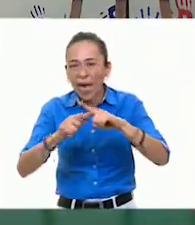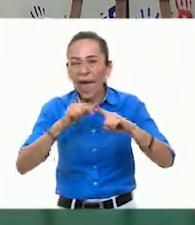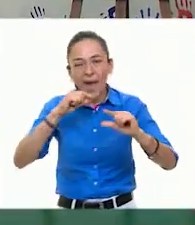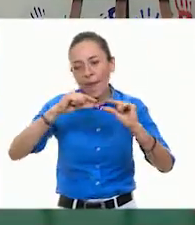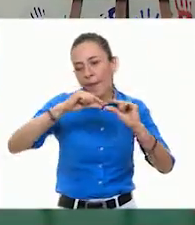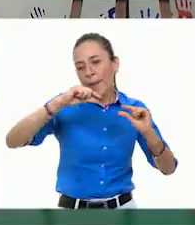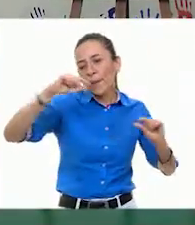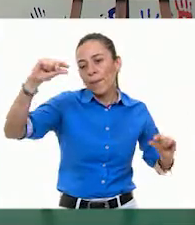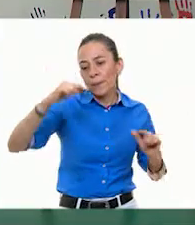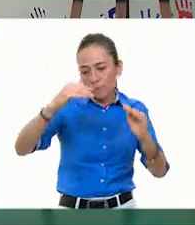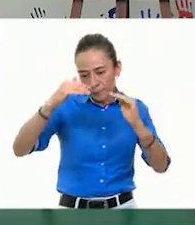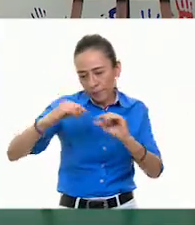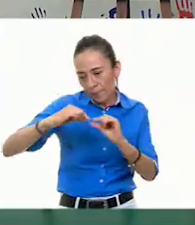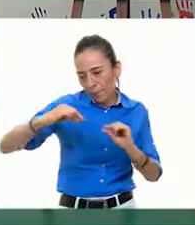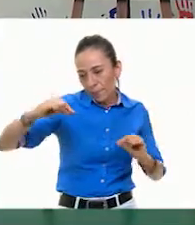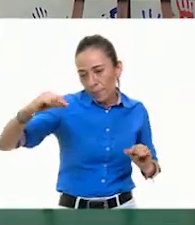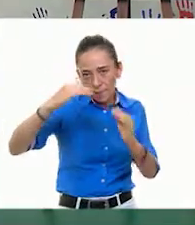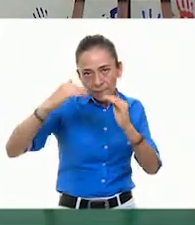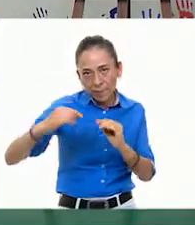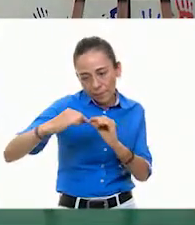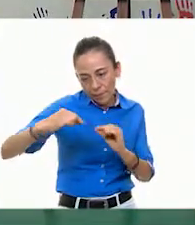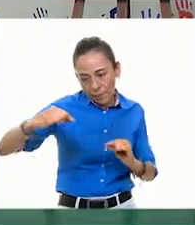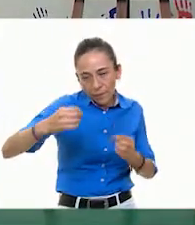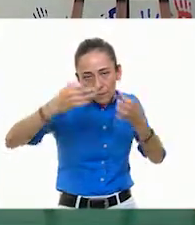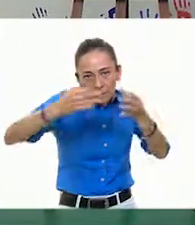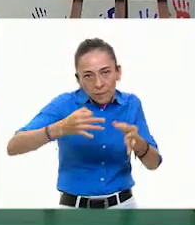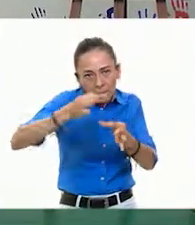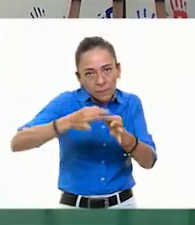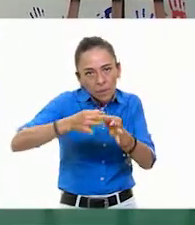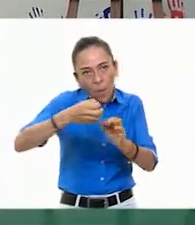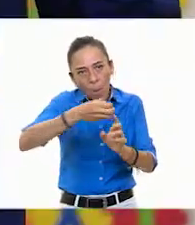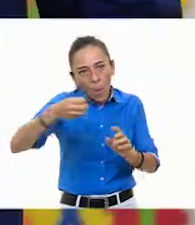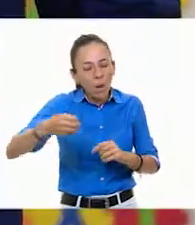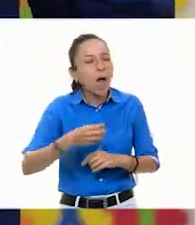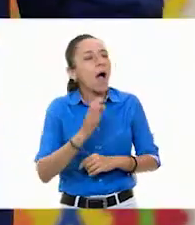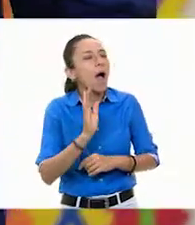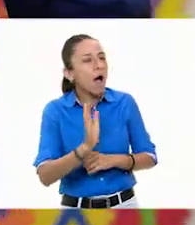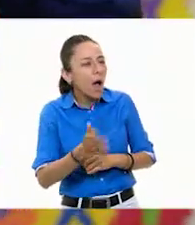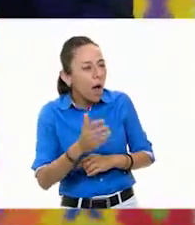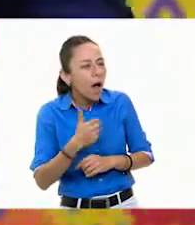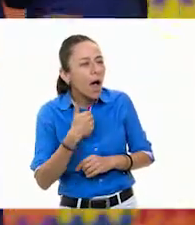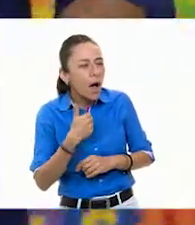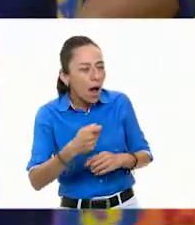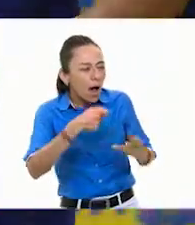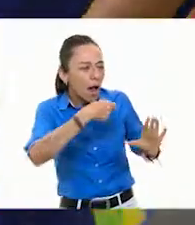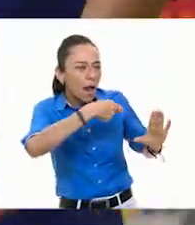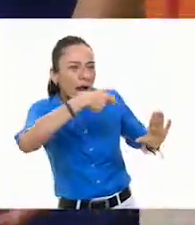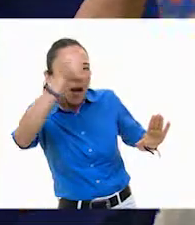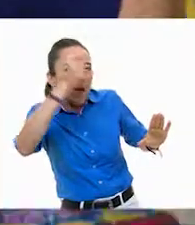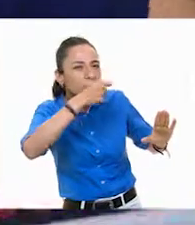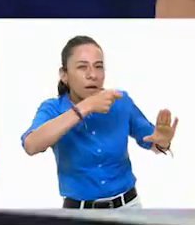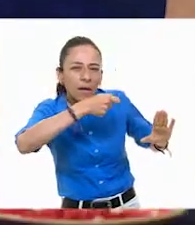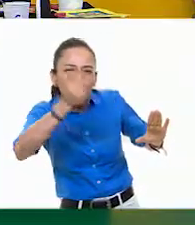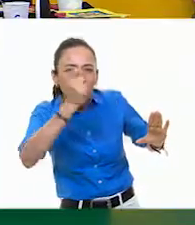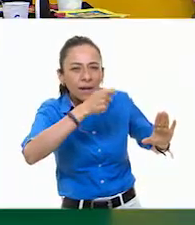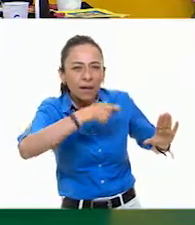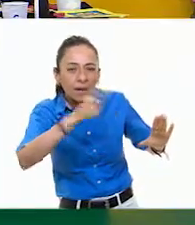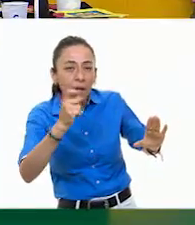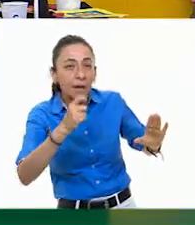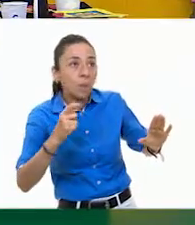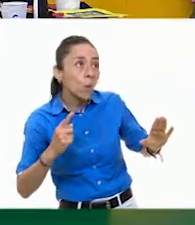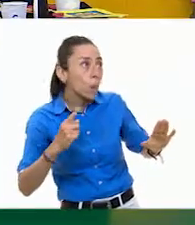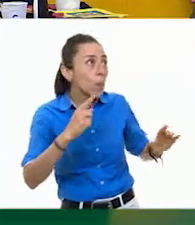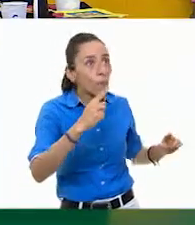De manera vamos haciendo las líneas del dibujo, pero que no se junte. Muy, muy bien. Aquí tenemos otros dos